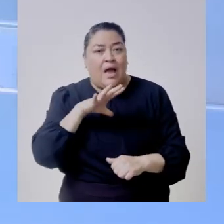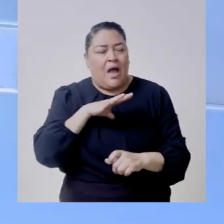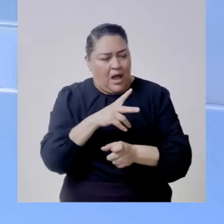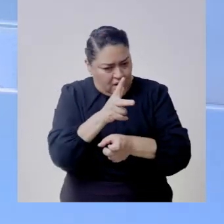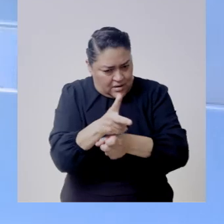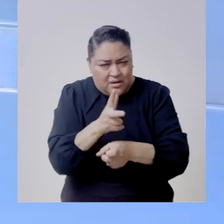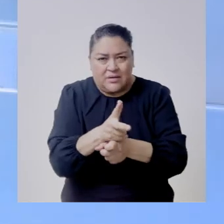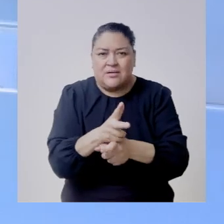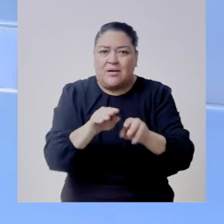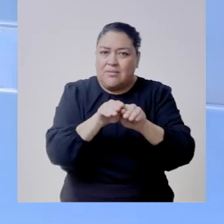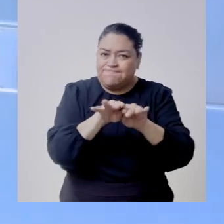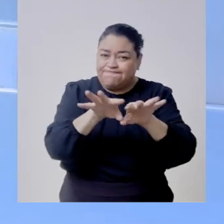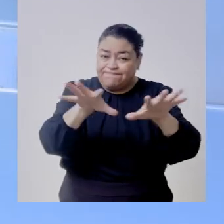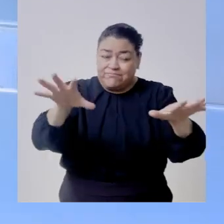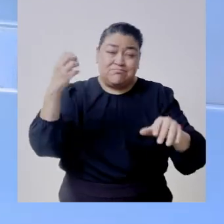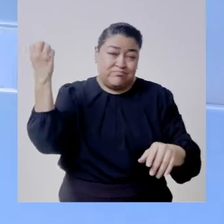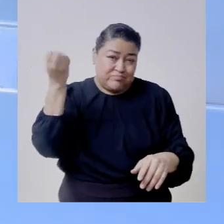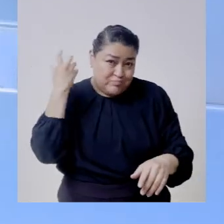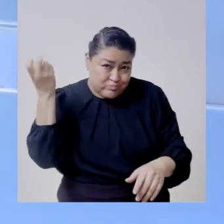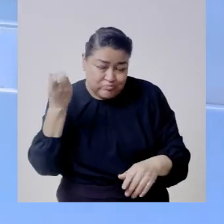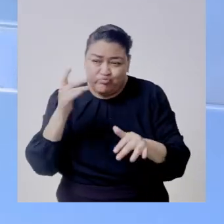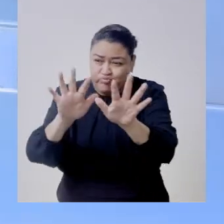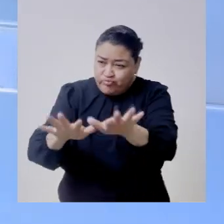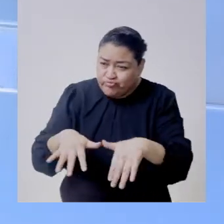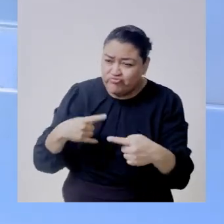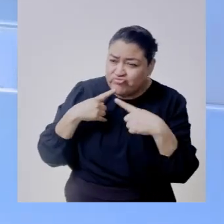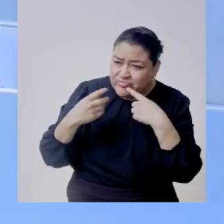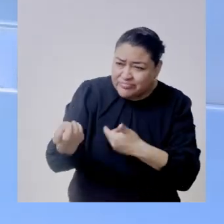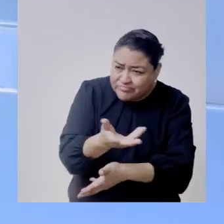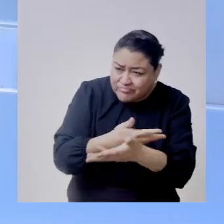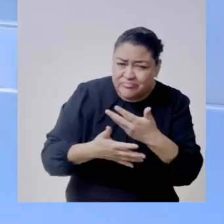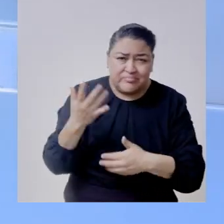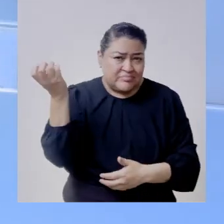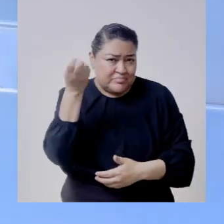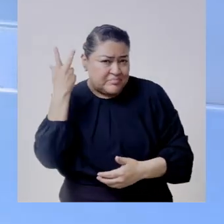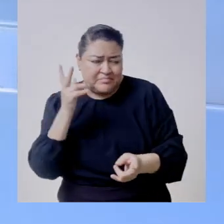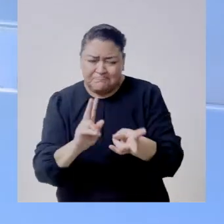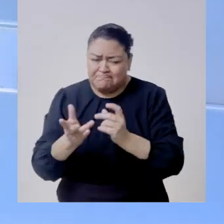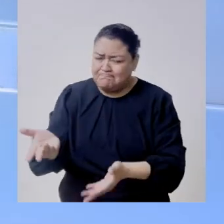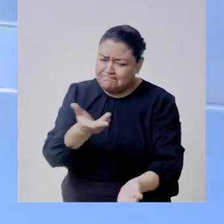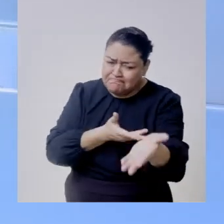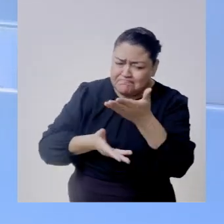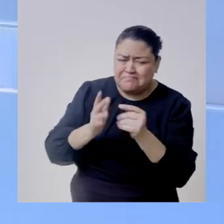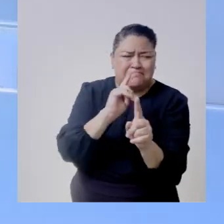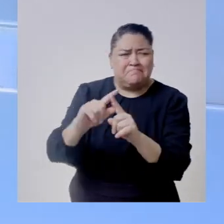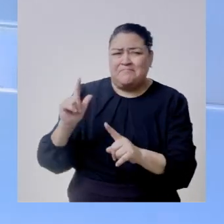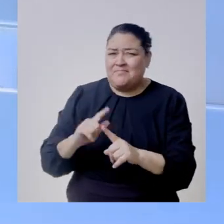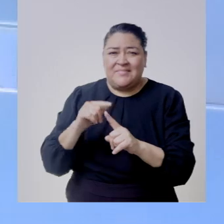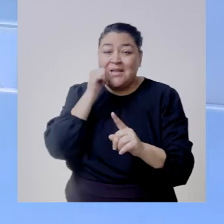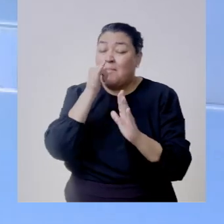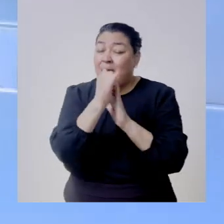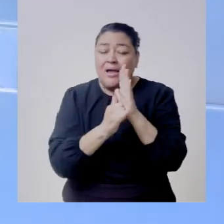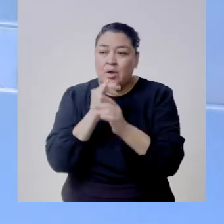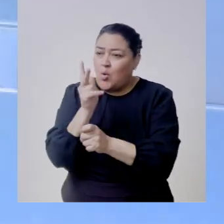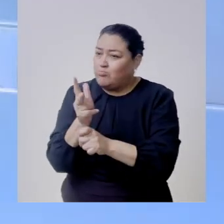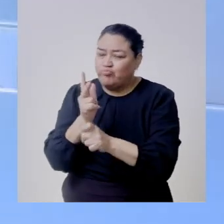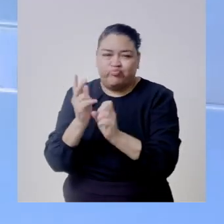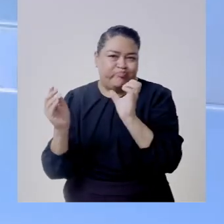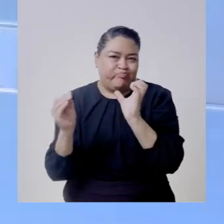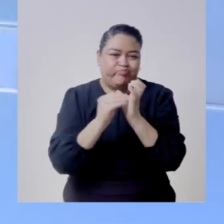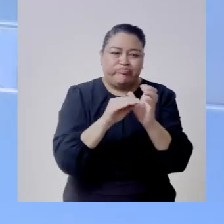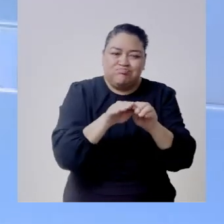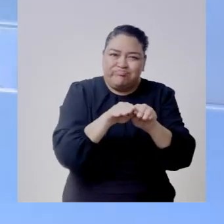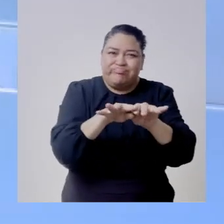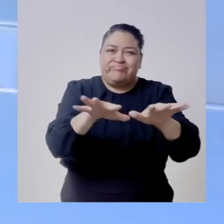congresos conferencias tertulias experiencias judiciales todo se encuentra